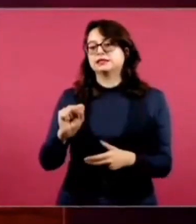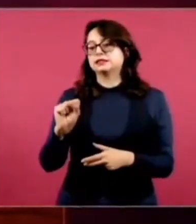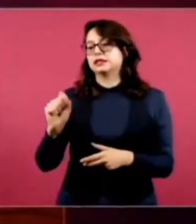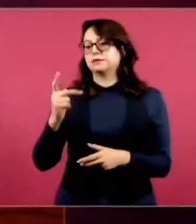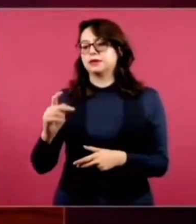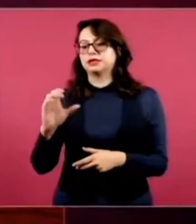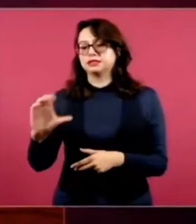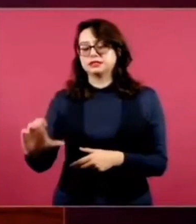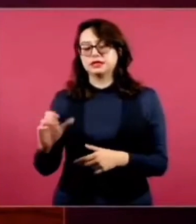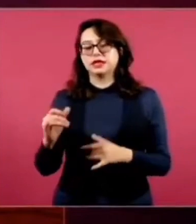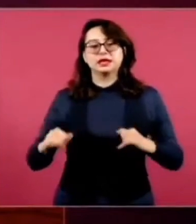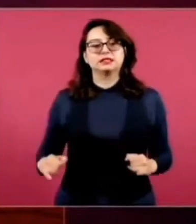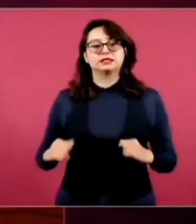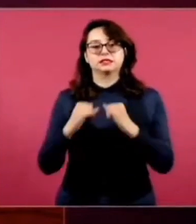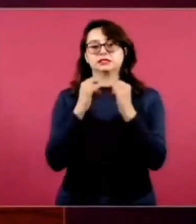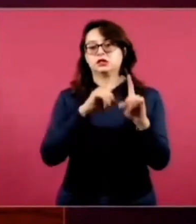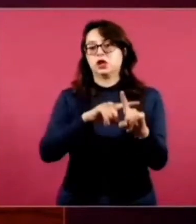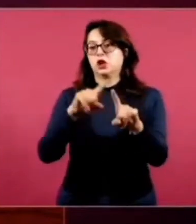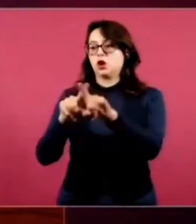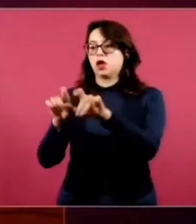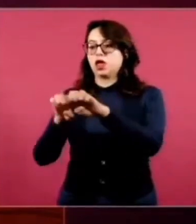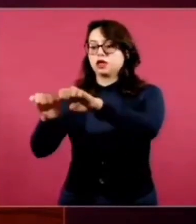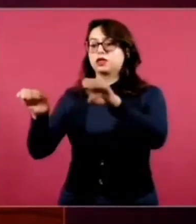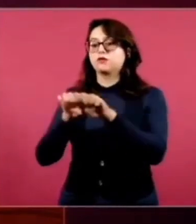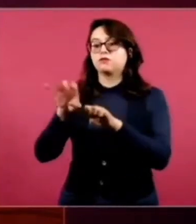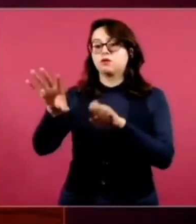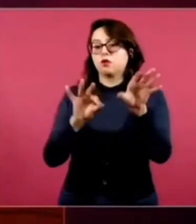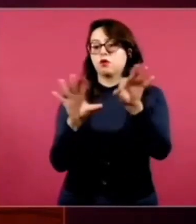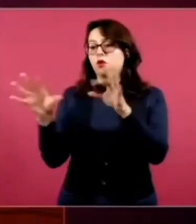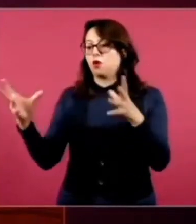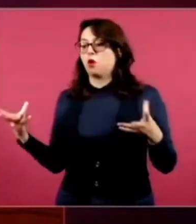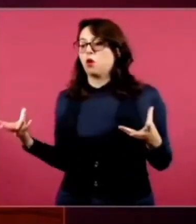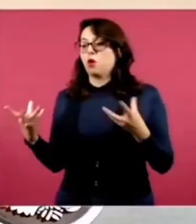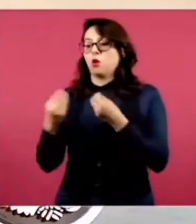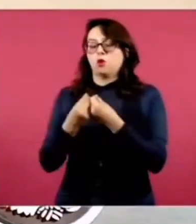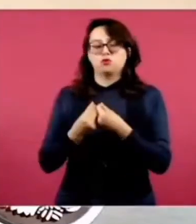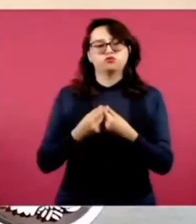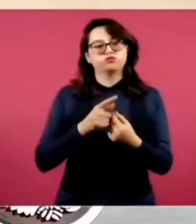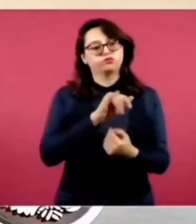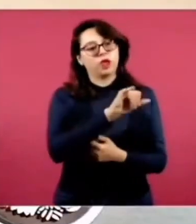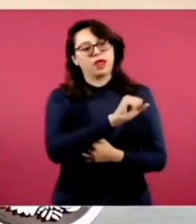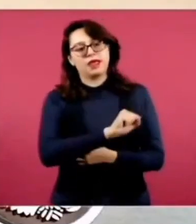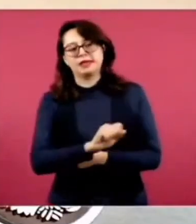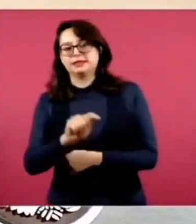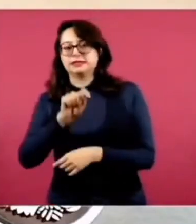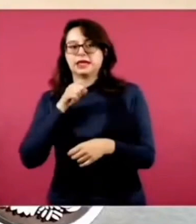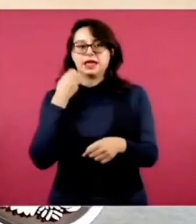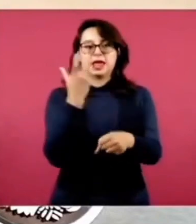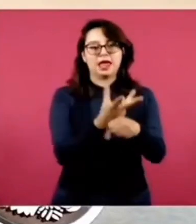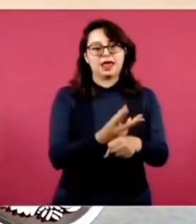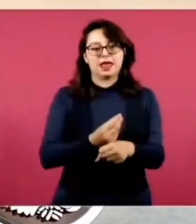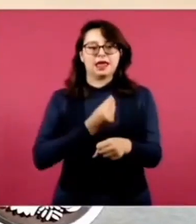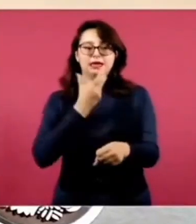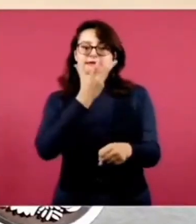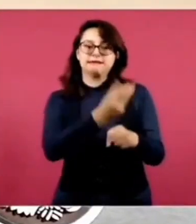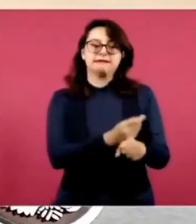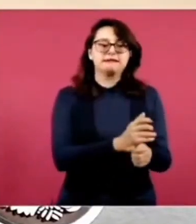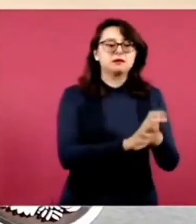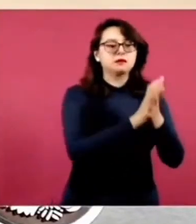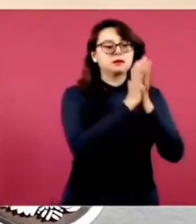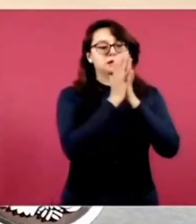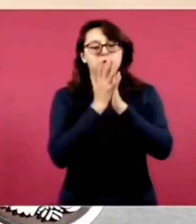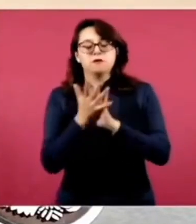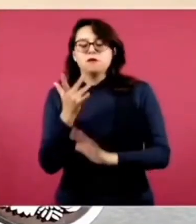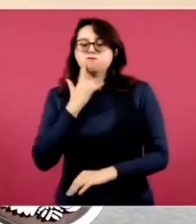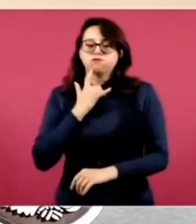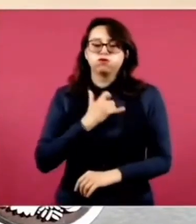otras instituciones, no sería posible la transformación. Estamos trabajando para que el Issste vuelva a ser la gran